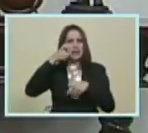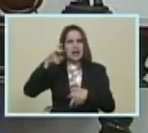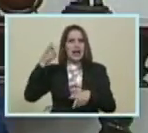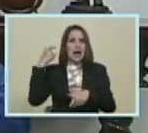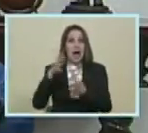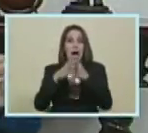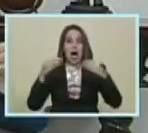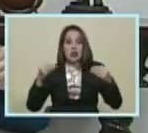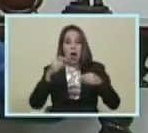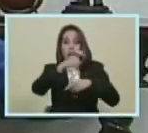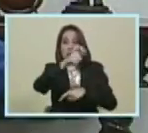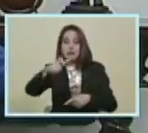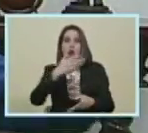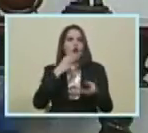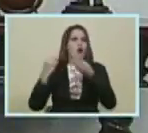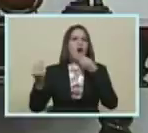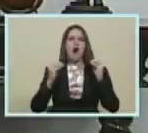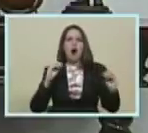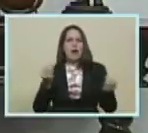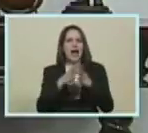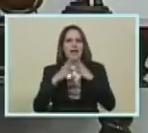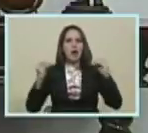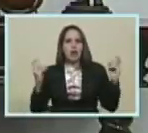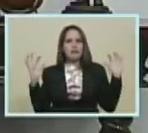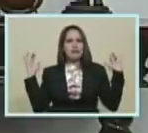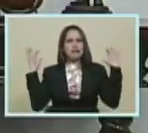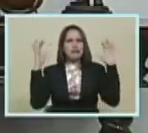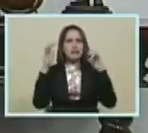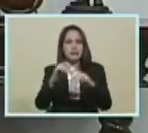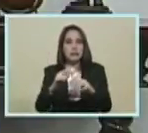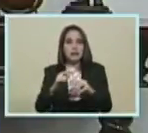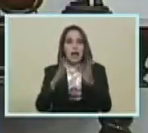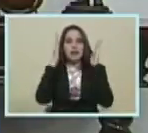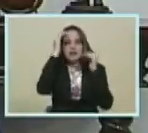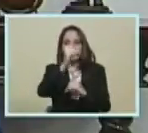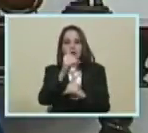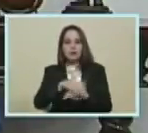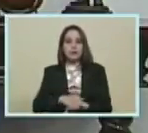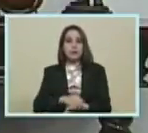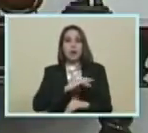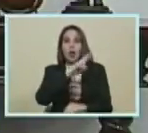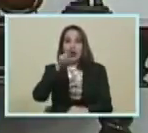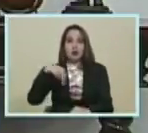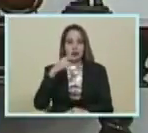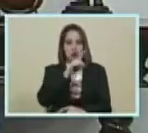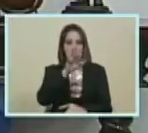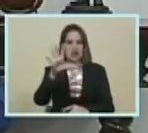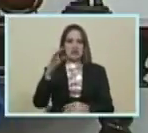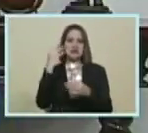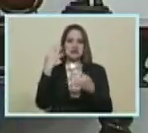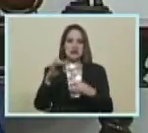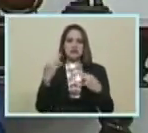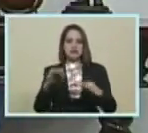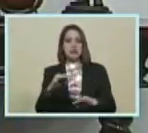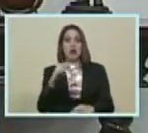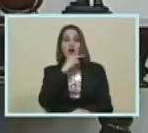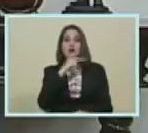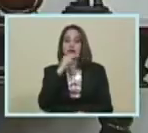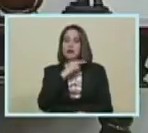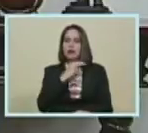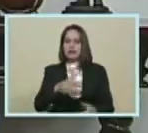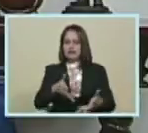campesina... ...convocar al joven... ...convocarlos a todos... ...para que nosotros estemos... ...un 15 de octubre... ...de victoria